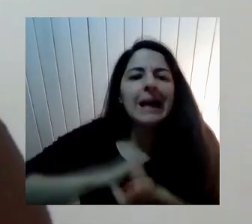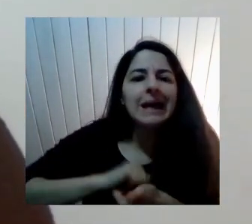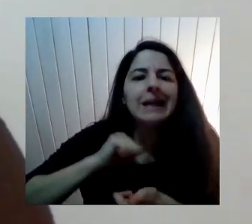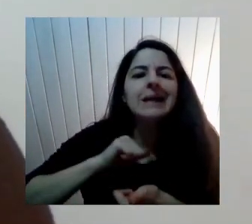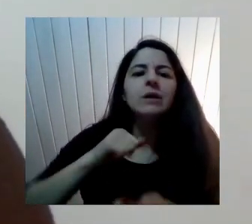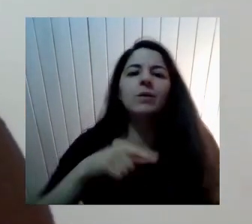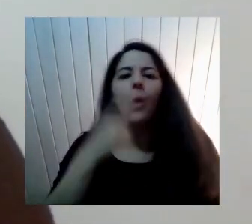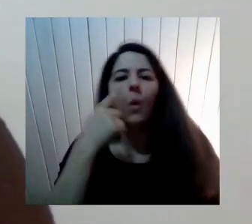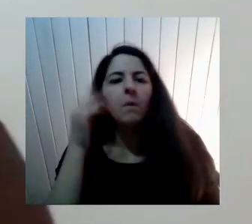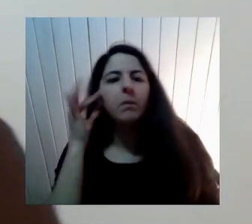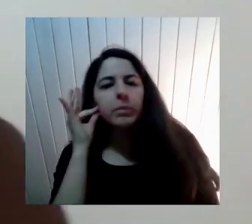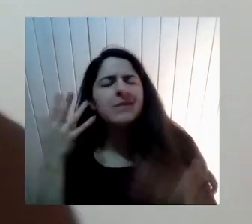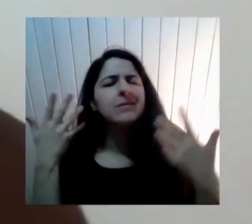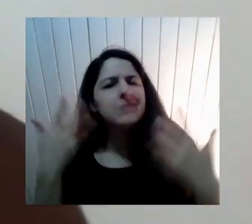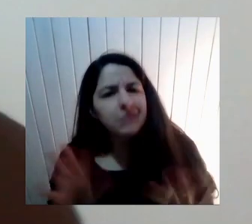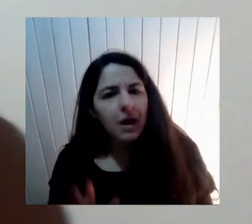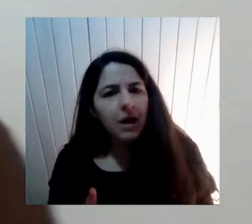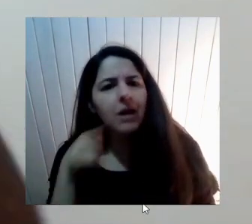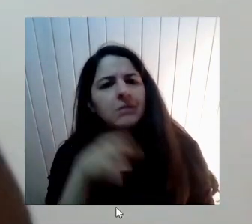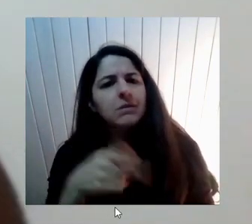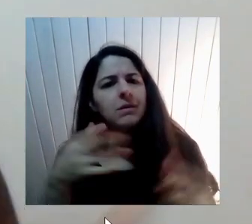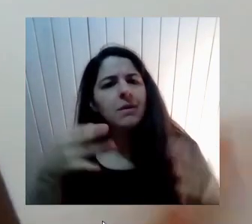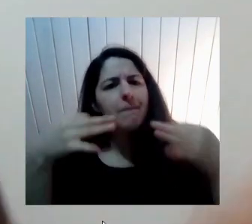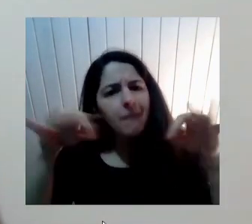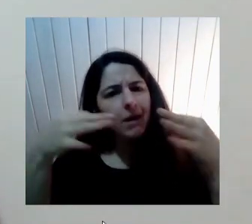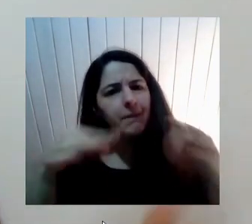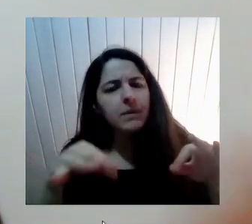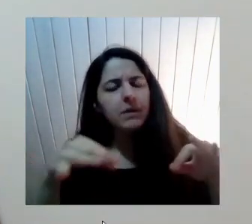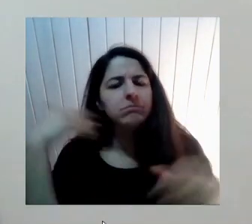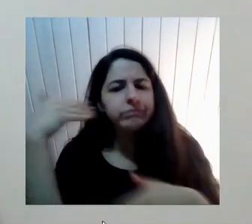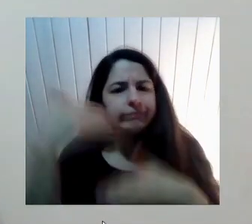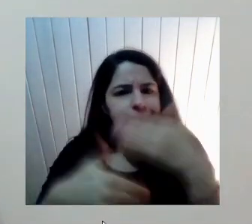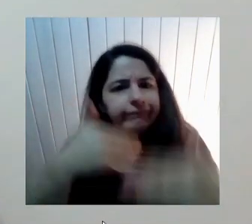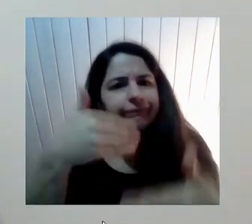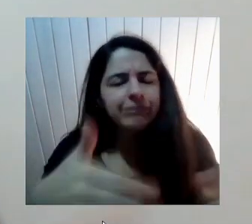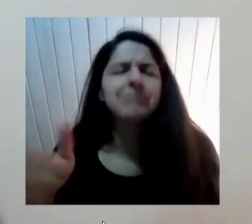Cosas Como Burocráticas Que Ya Deberían Ser Las Primeras En Cambiar